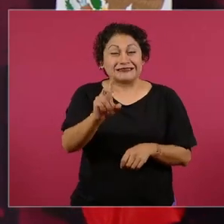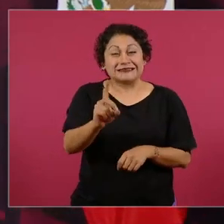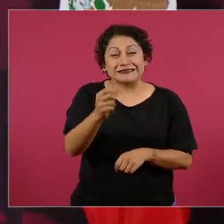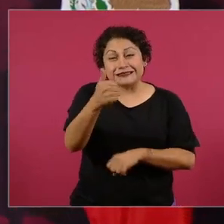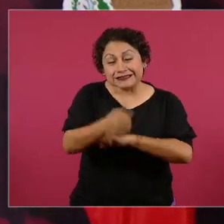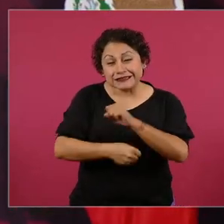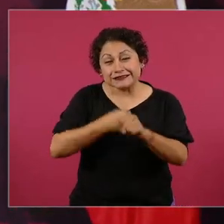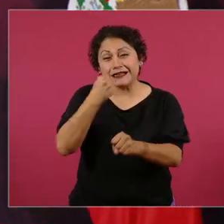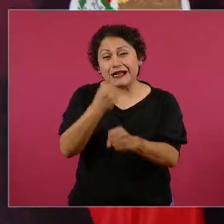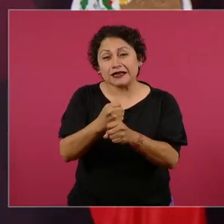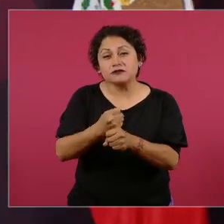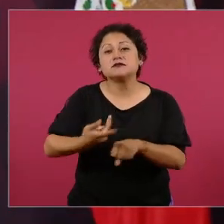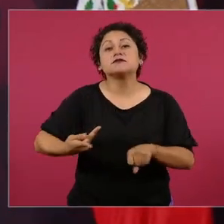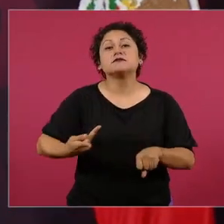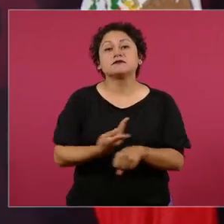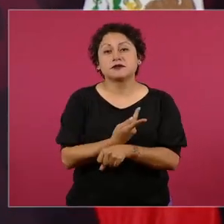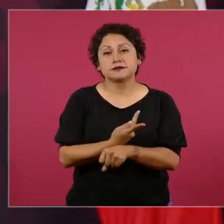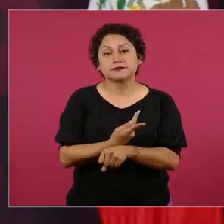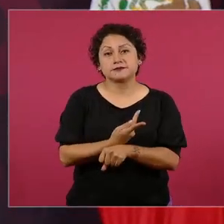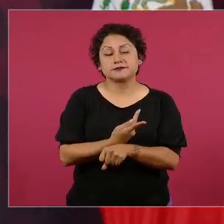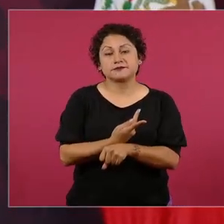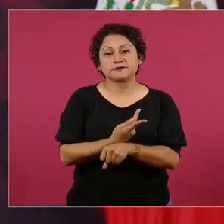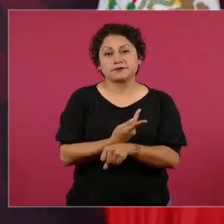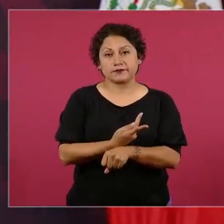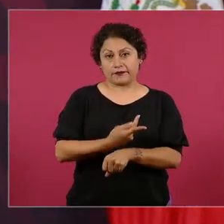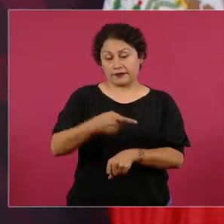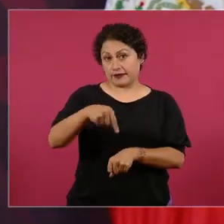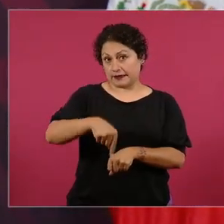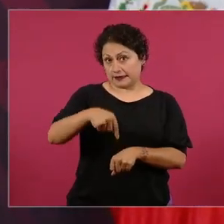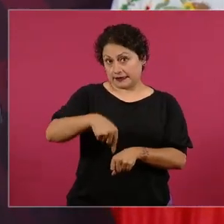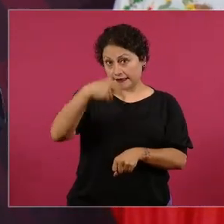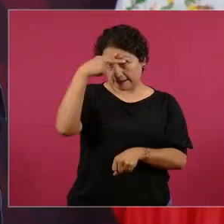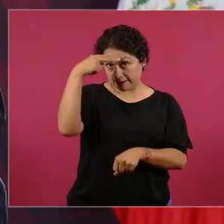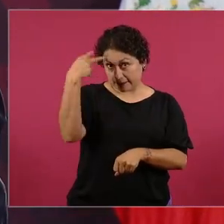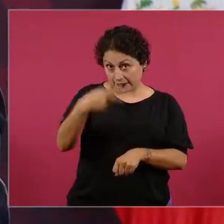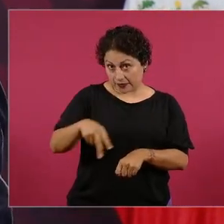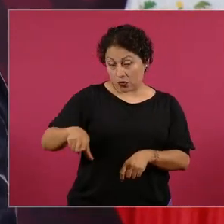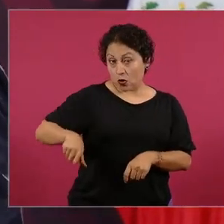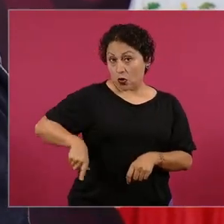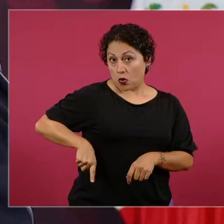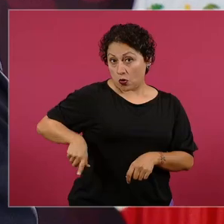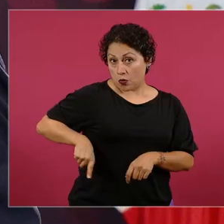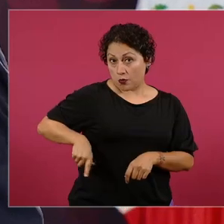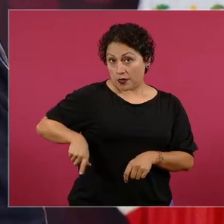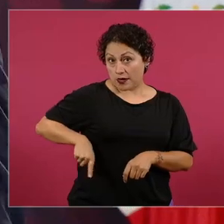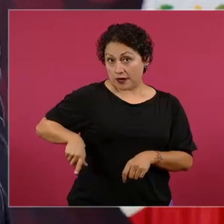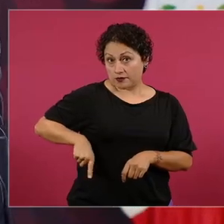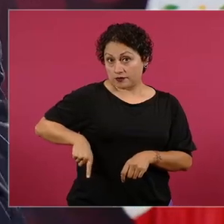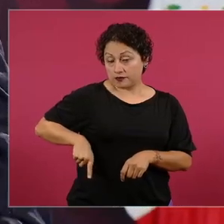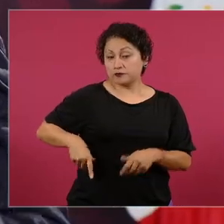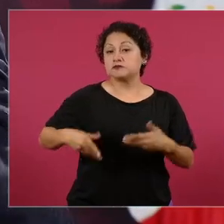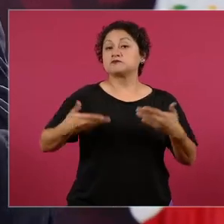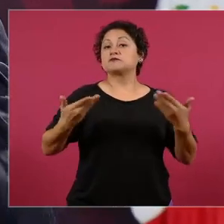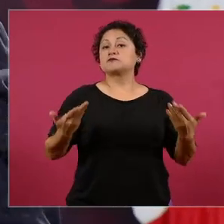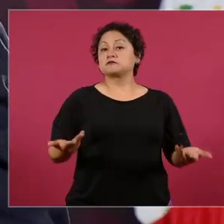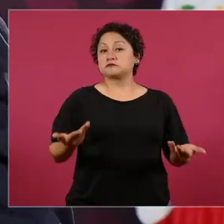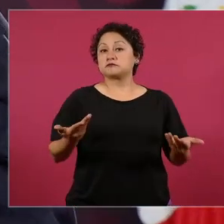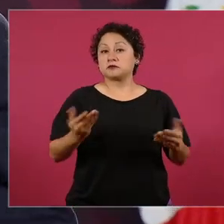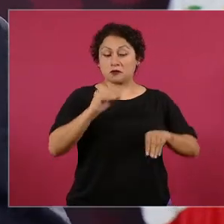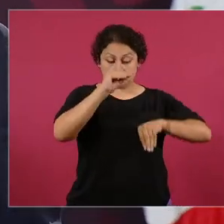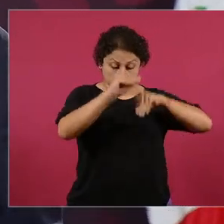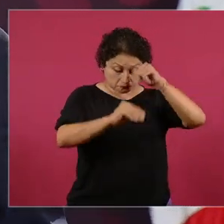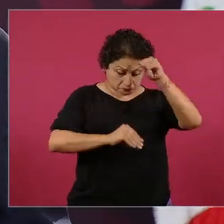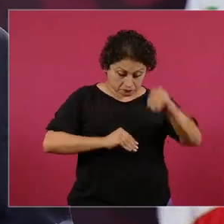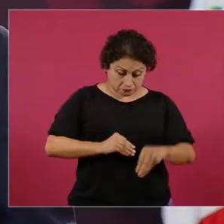nunca el gobierno aplicó un plan de desarrollo propio